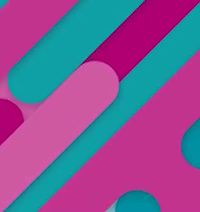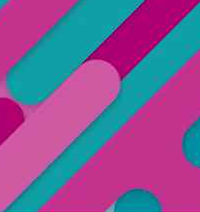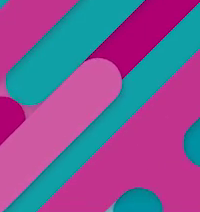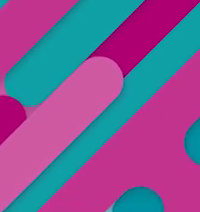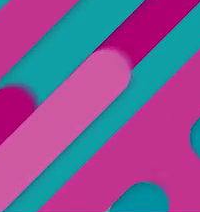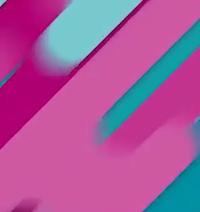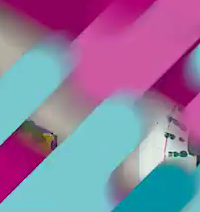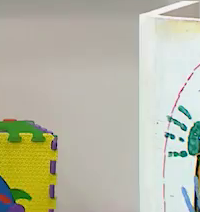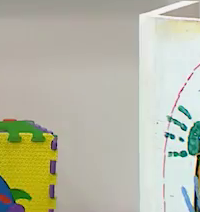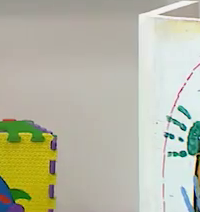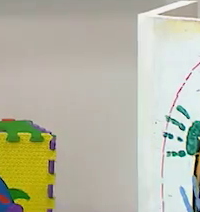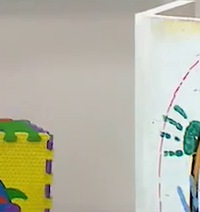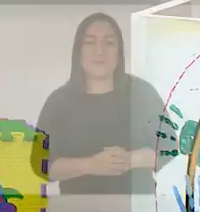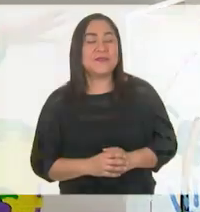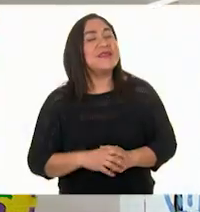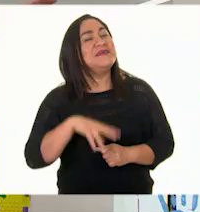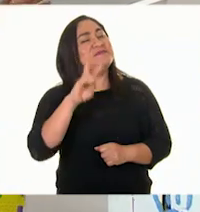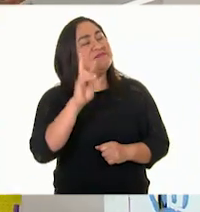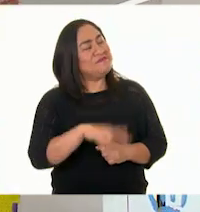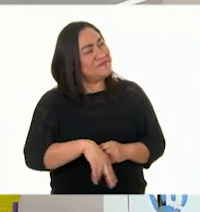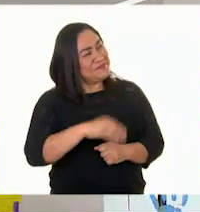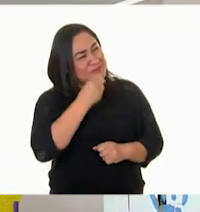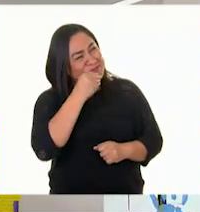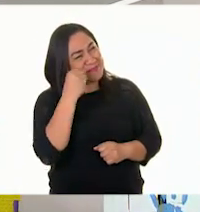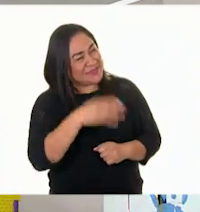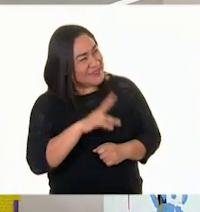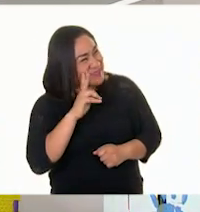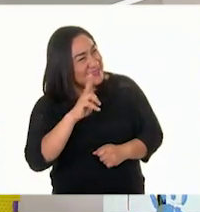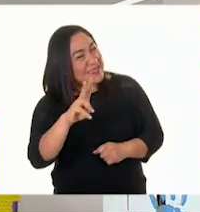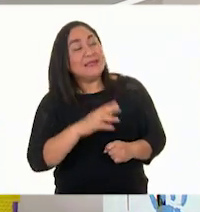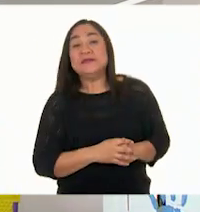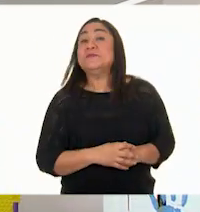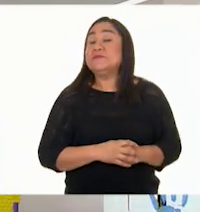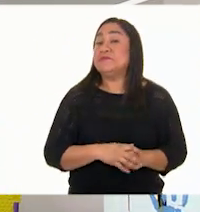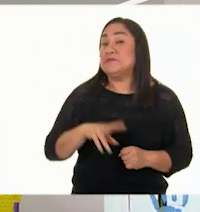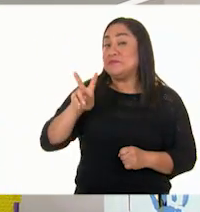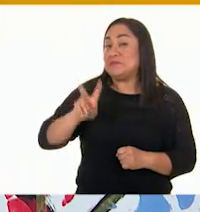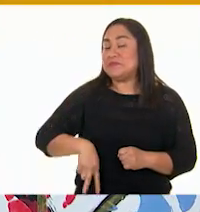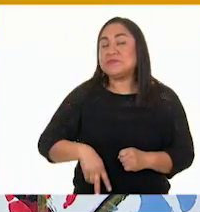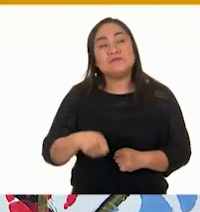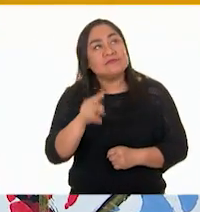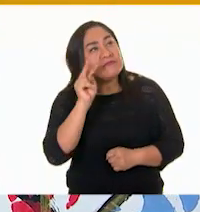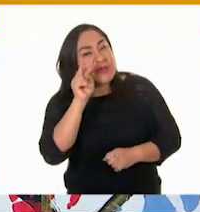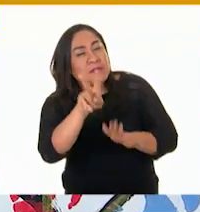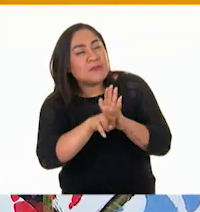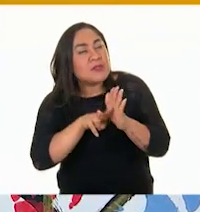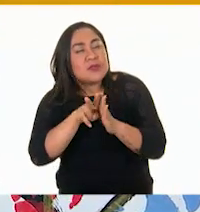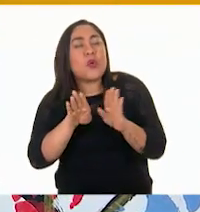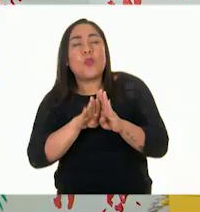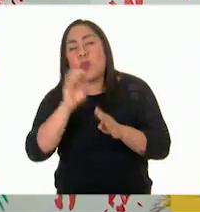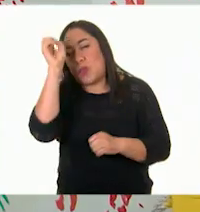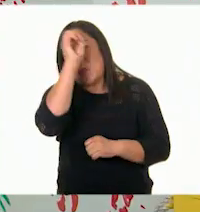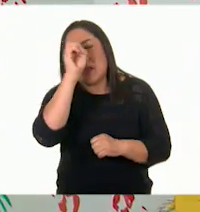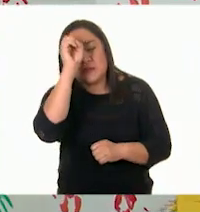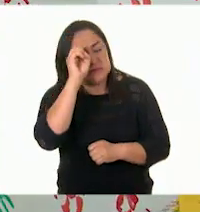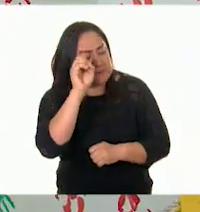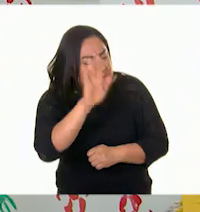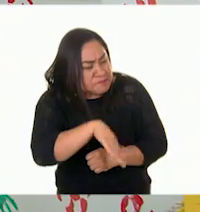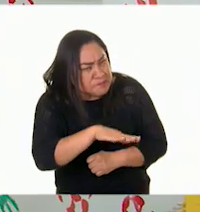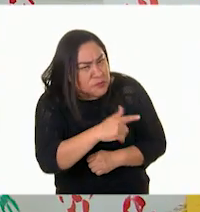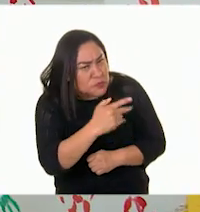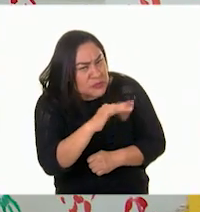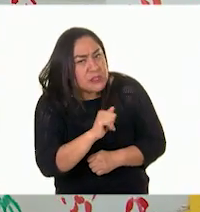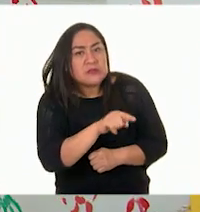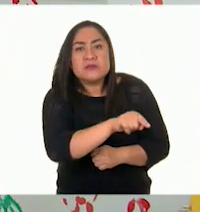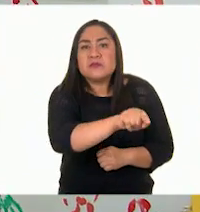¡Así es! ¡Qué divertido estuvo, verdad, Gloria! Así es. ¿Qué les pareció el video? Gloria, niñas y niños que